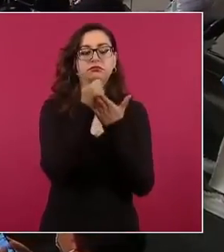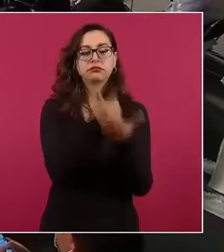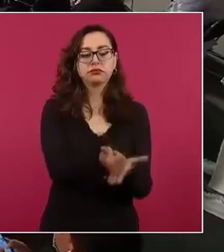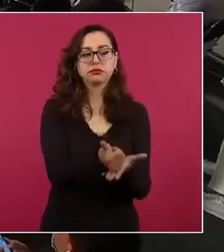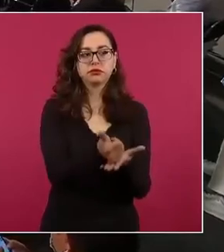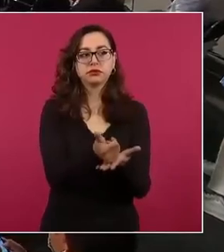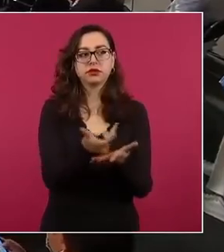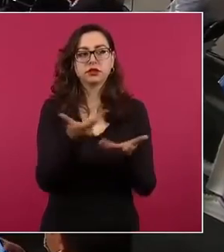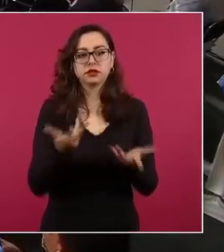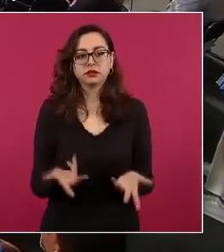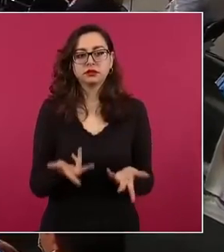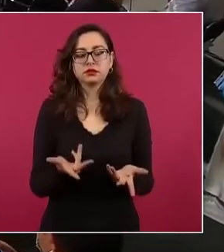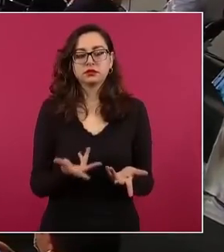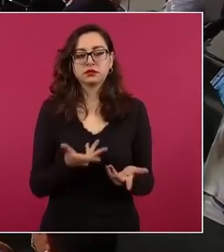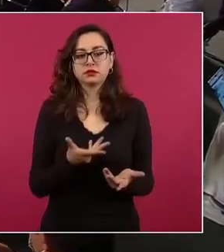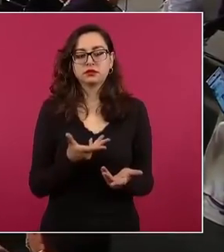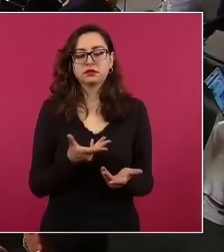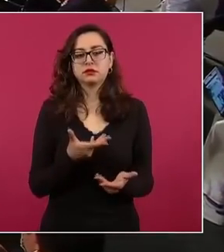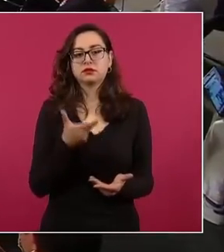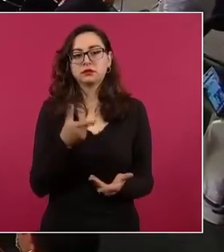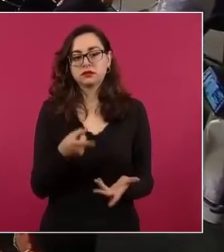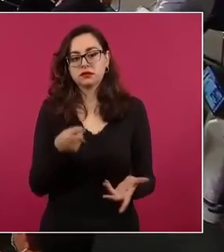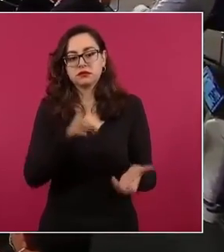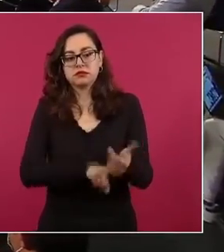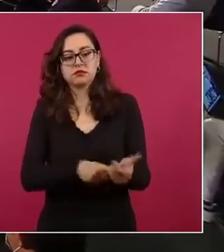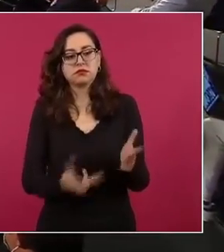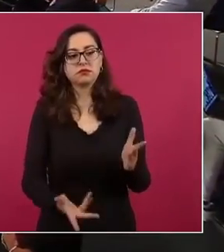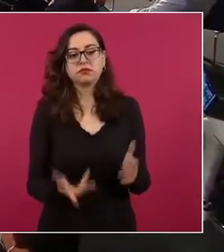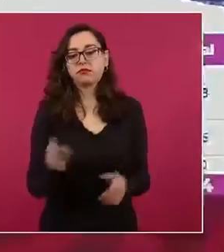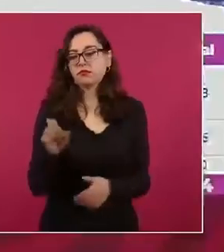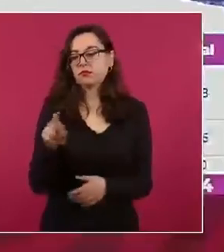los cuarteles.